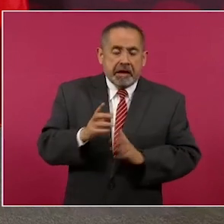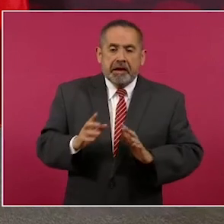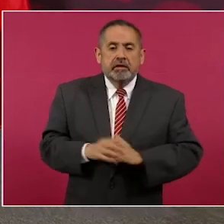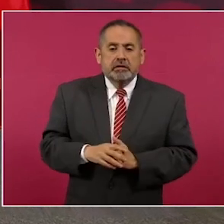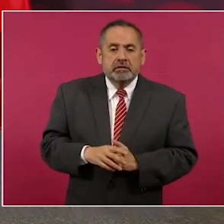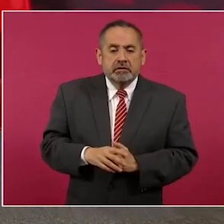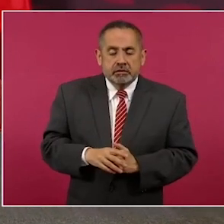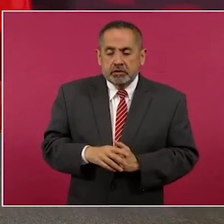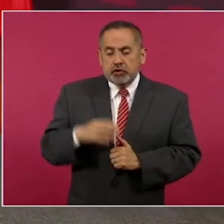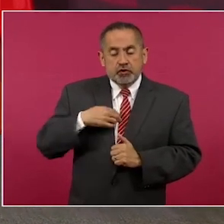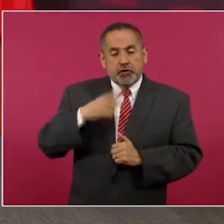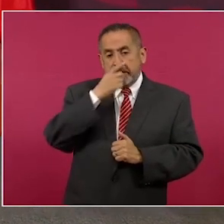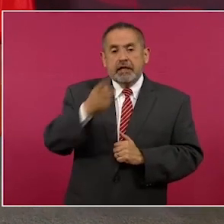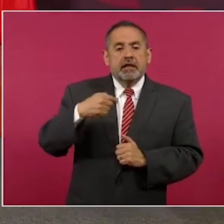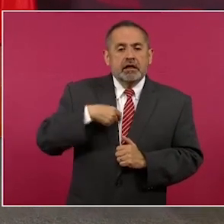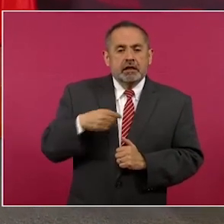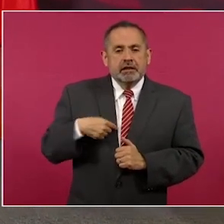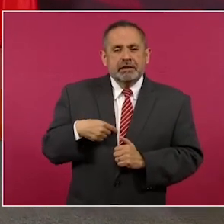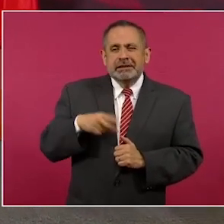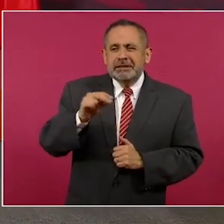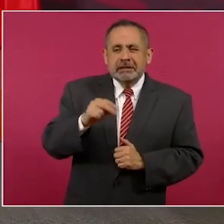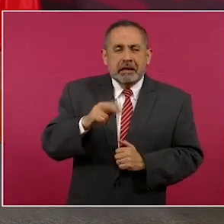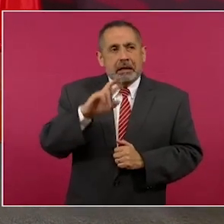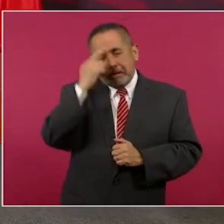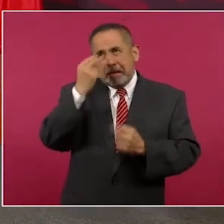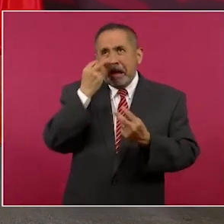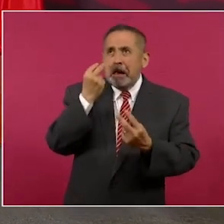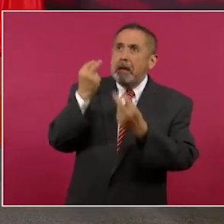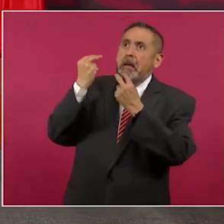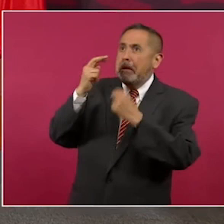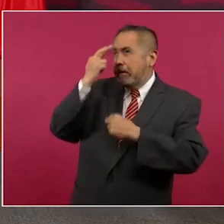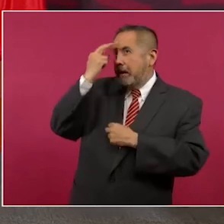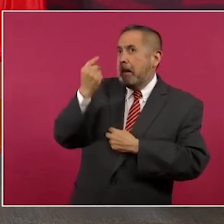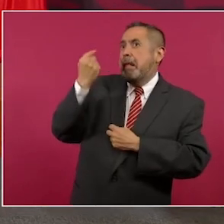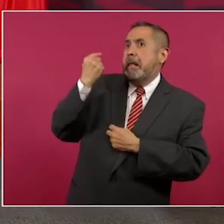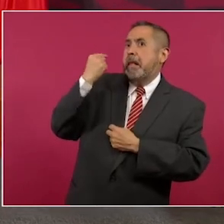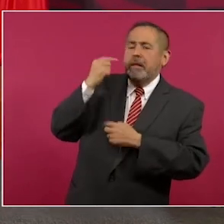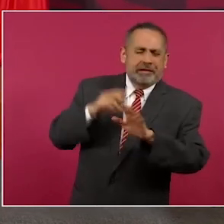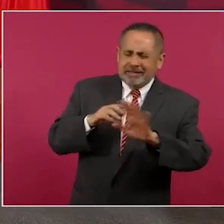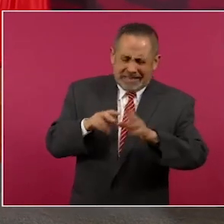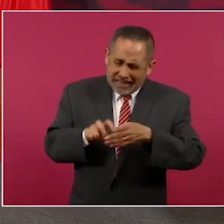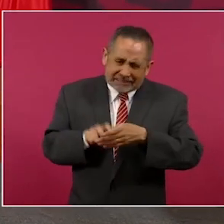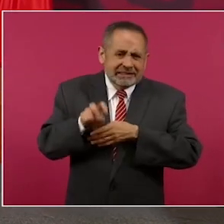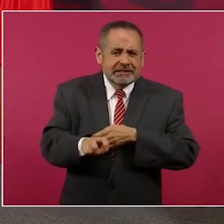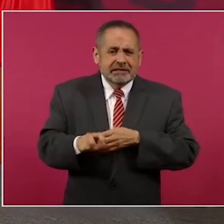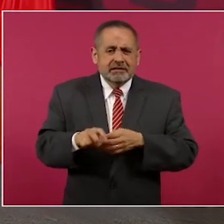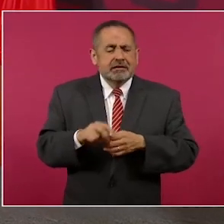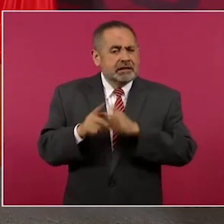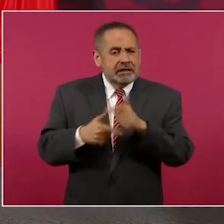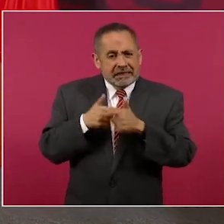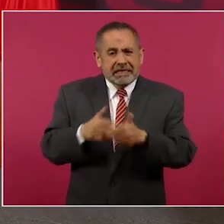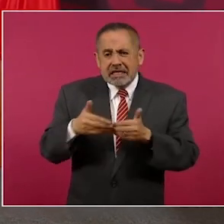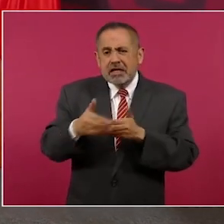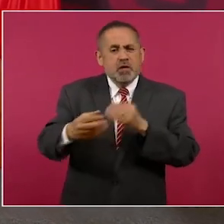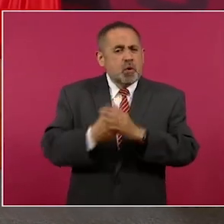quedarnos empantanados, teníamos que iniciar una etapa